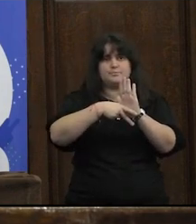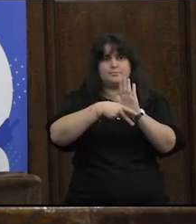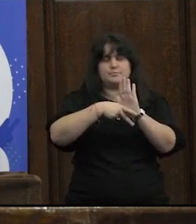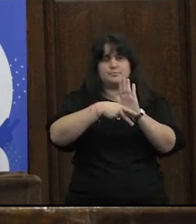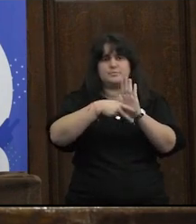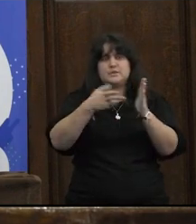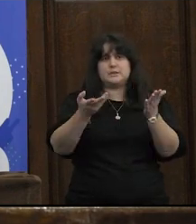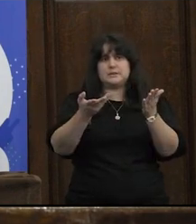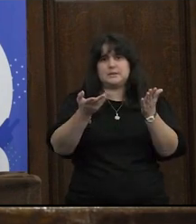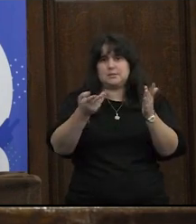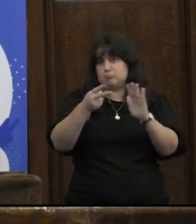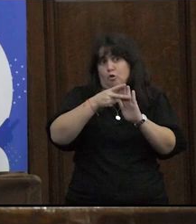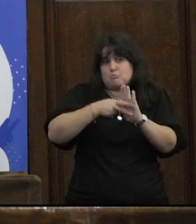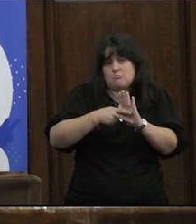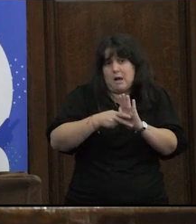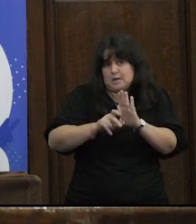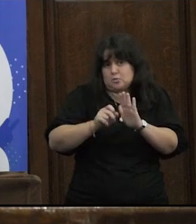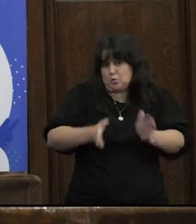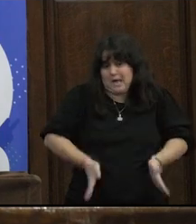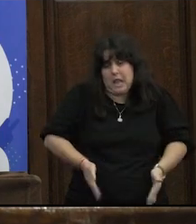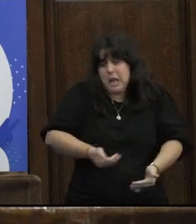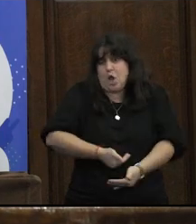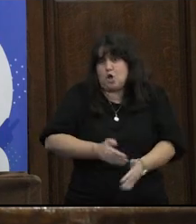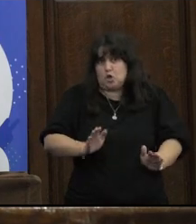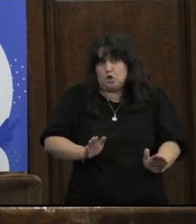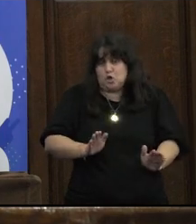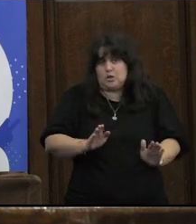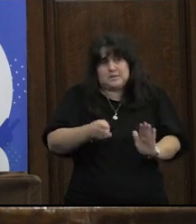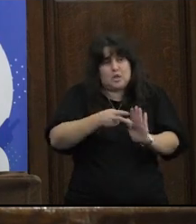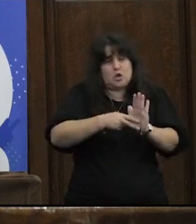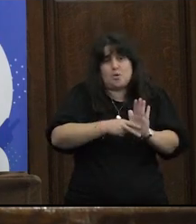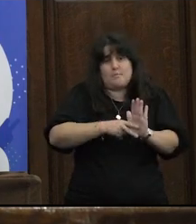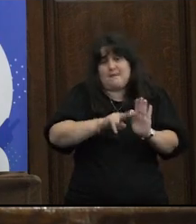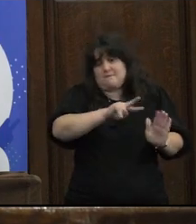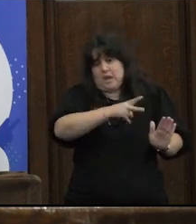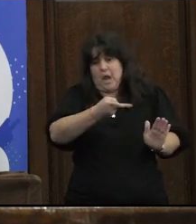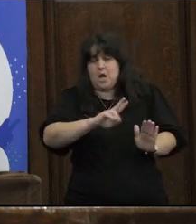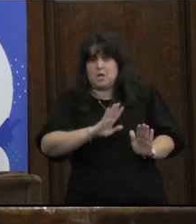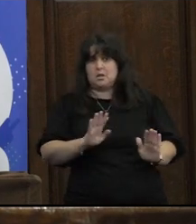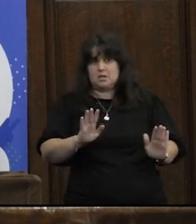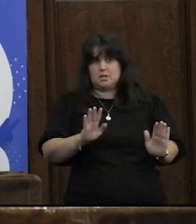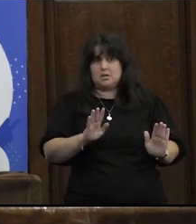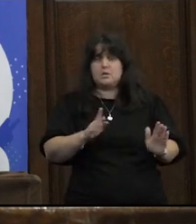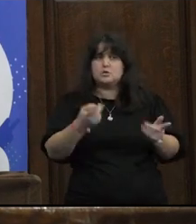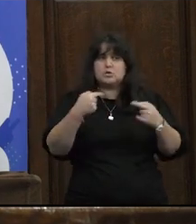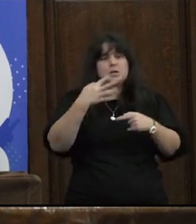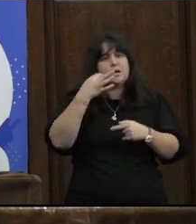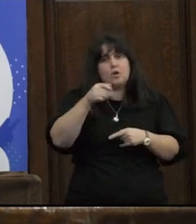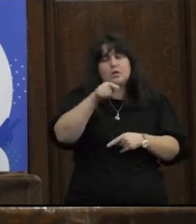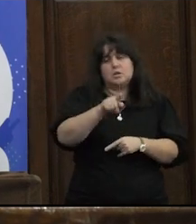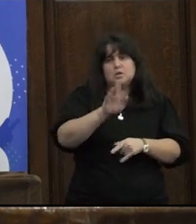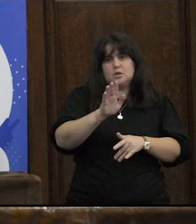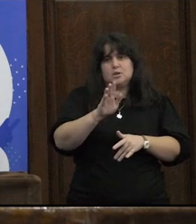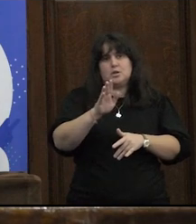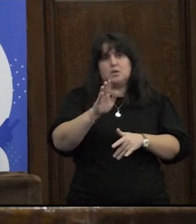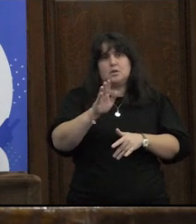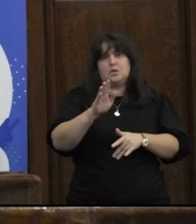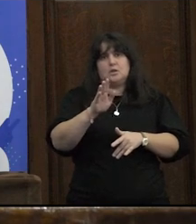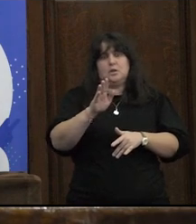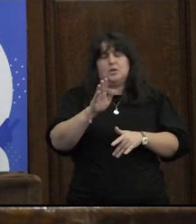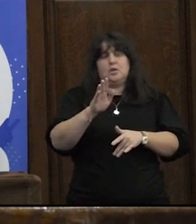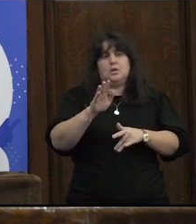de las de las normas de género que son las normas binarias en definitiva me parece que ahí hay también